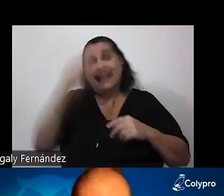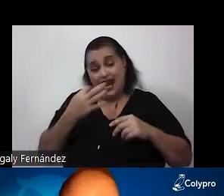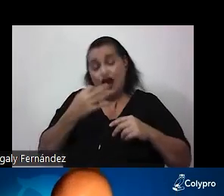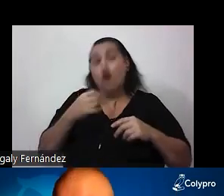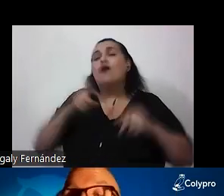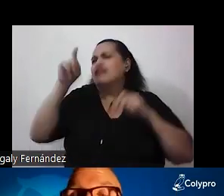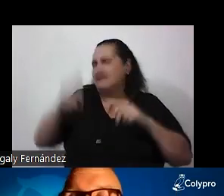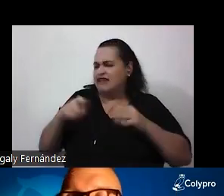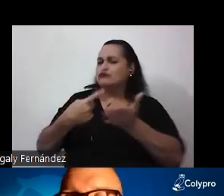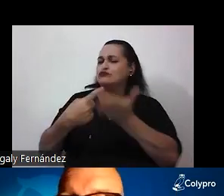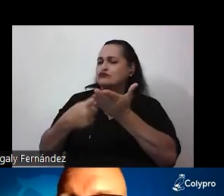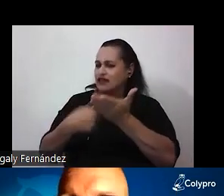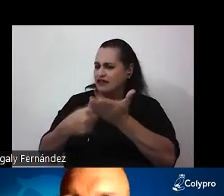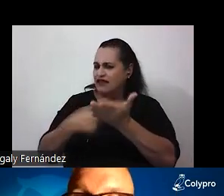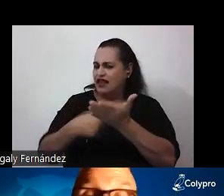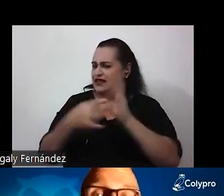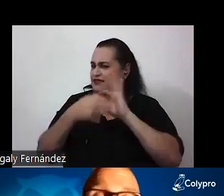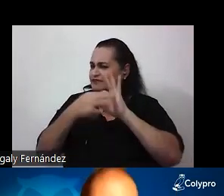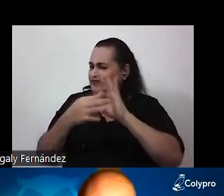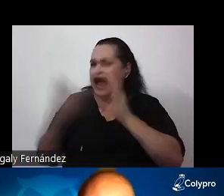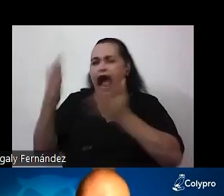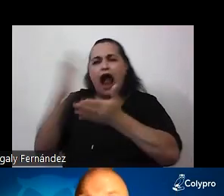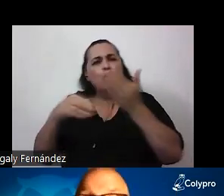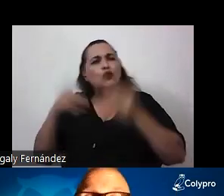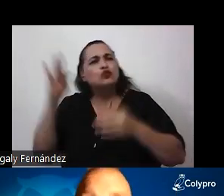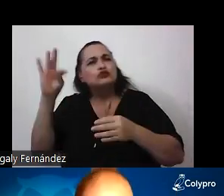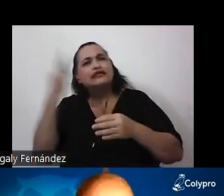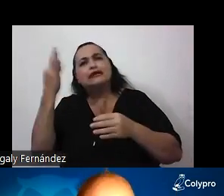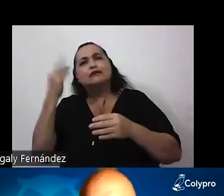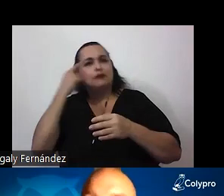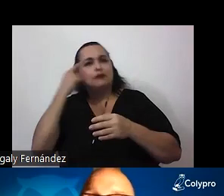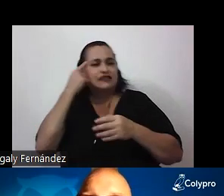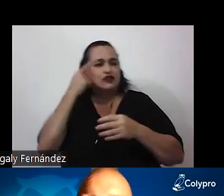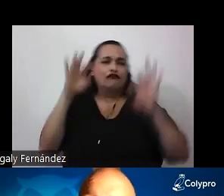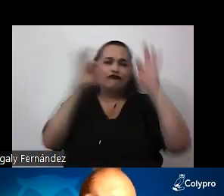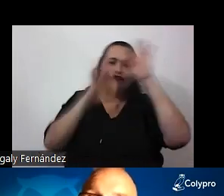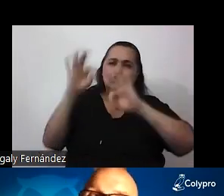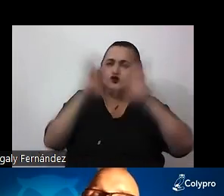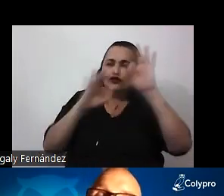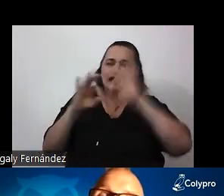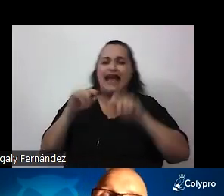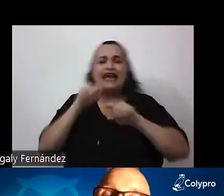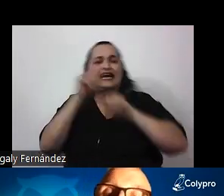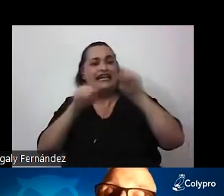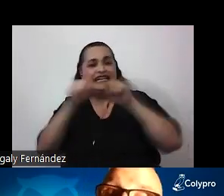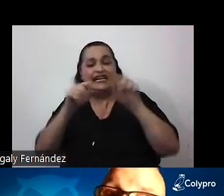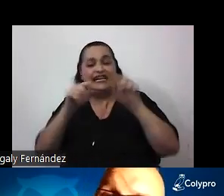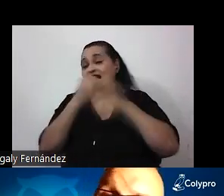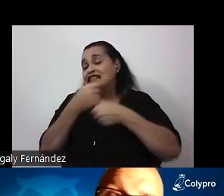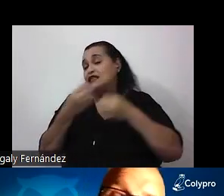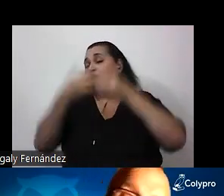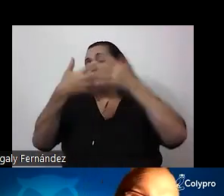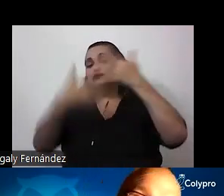acerca de algunas corrientes de pensamiento o filosofías autodenominadas críticas que se deslizan muchas veces hacia el